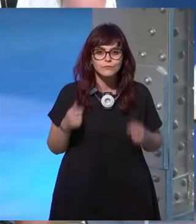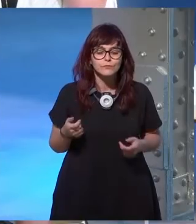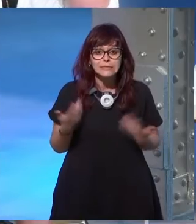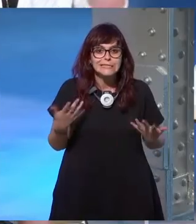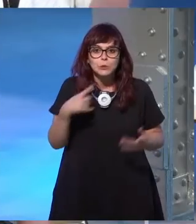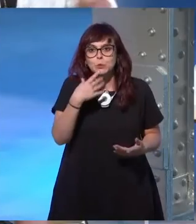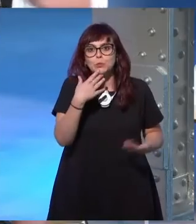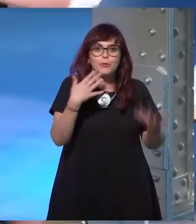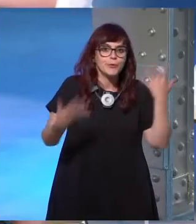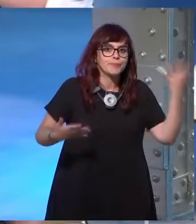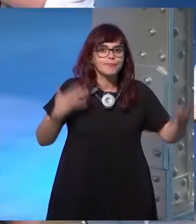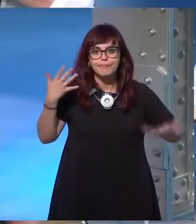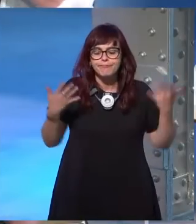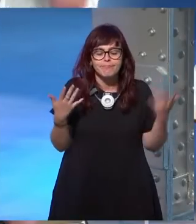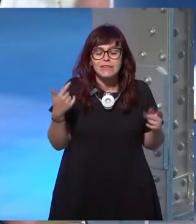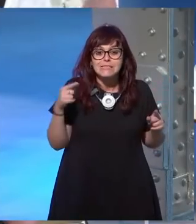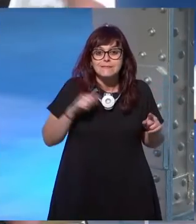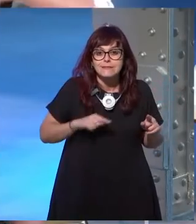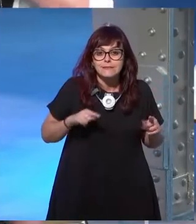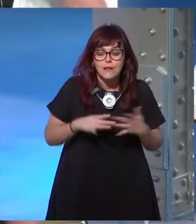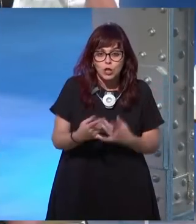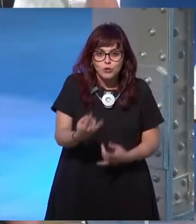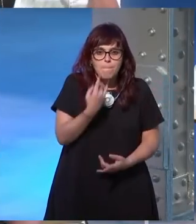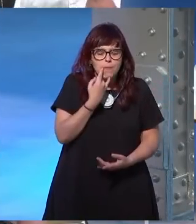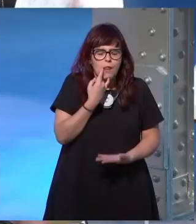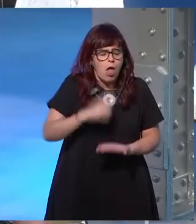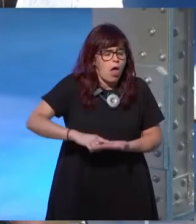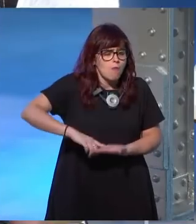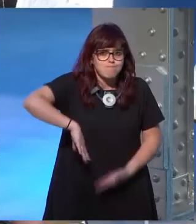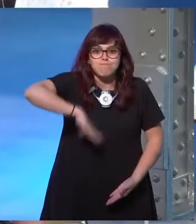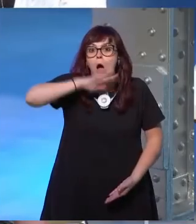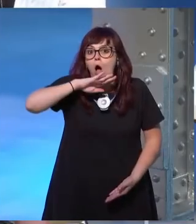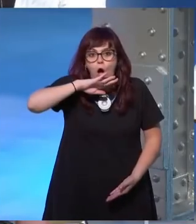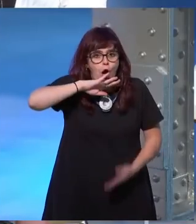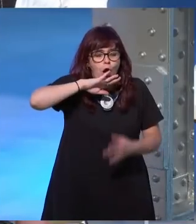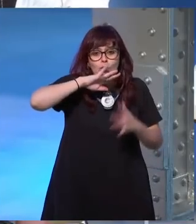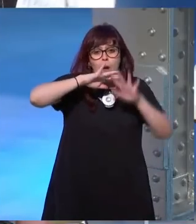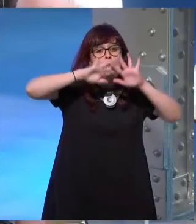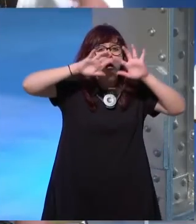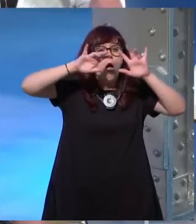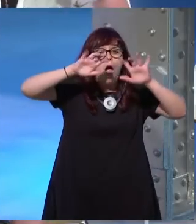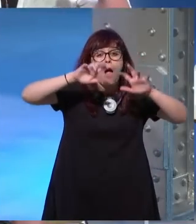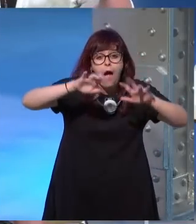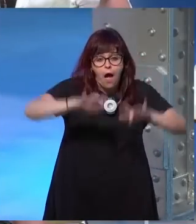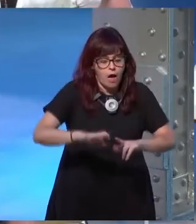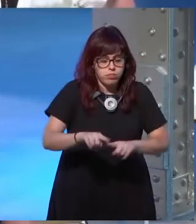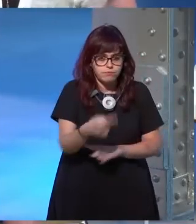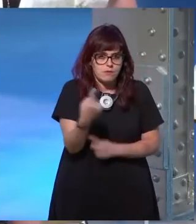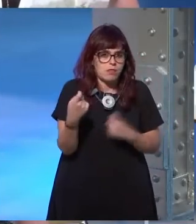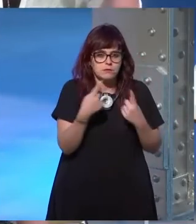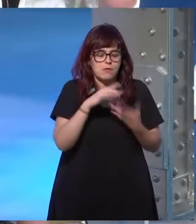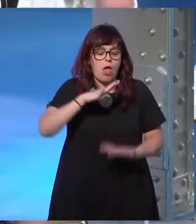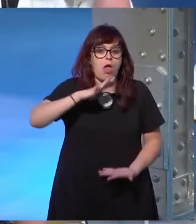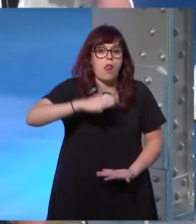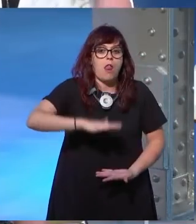es como si de repente notase las pilas cargadas a tope y pum me lanzaba de golpe y luego necesito descansar